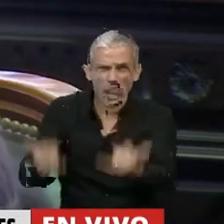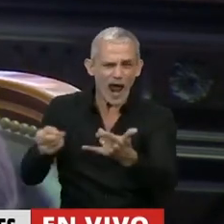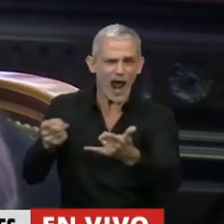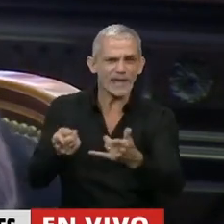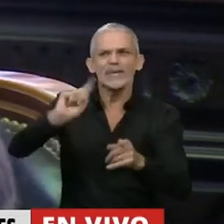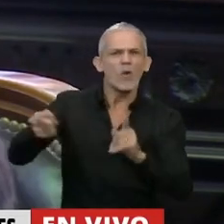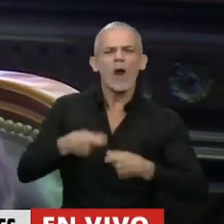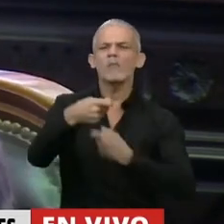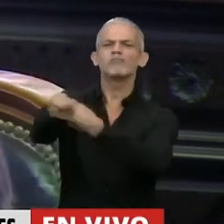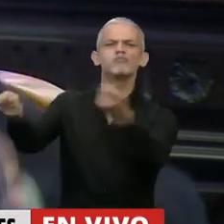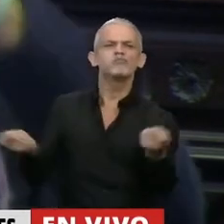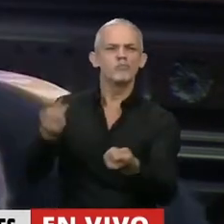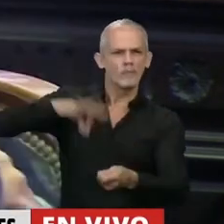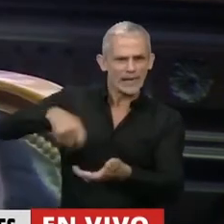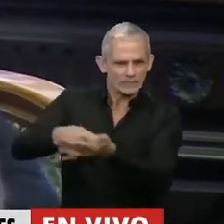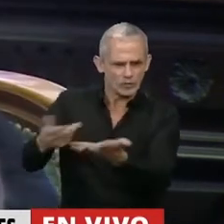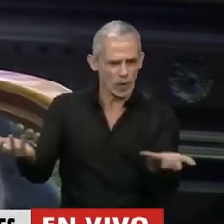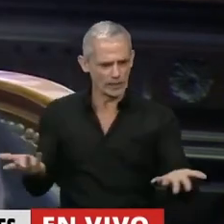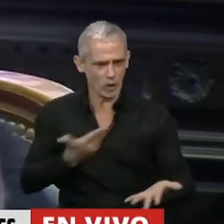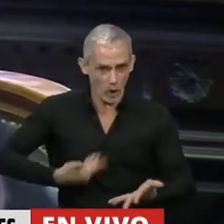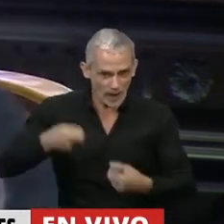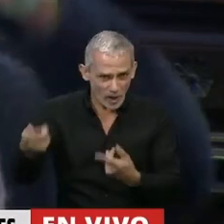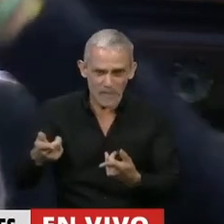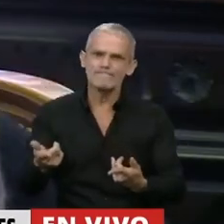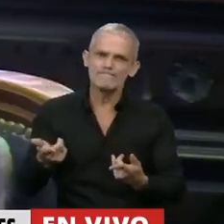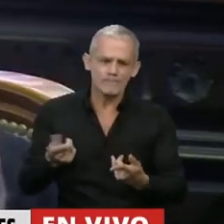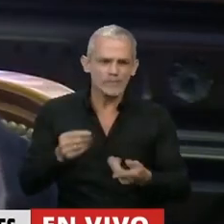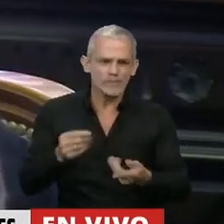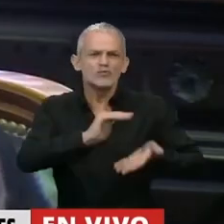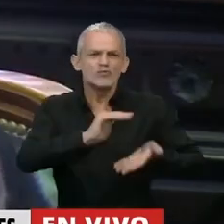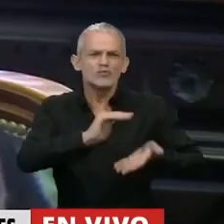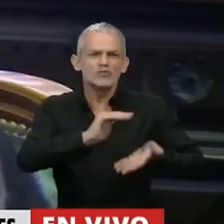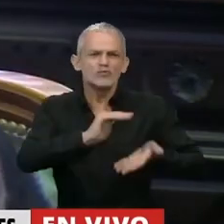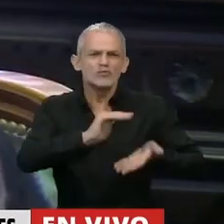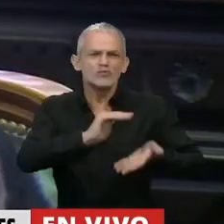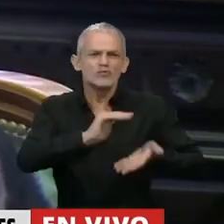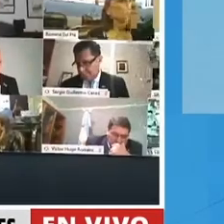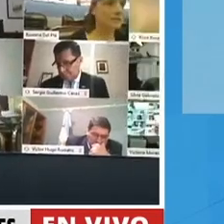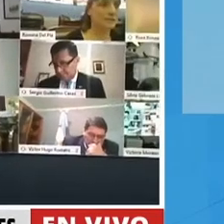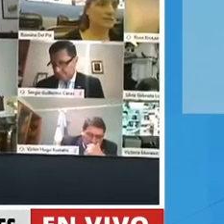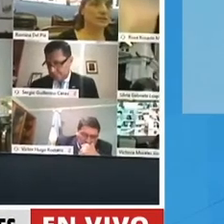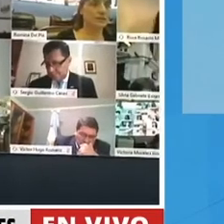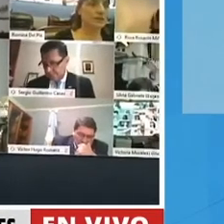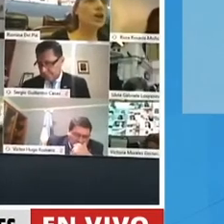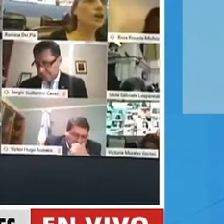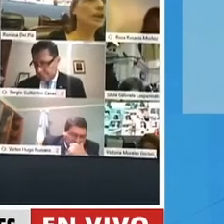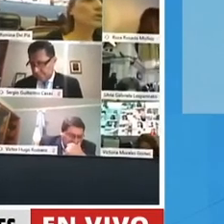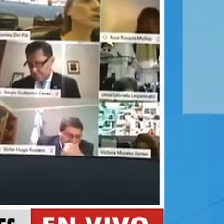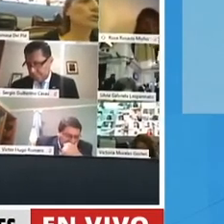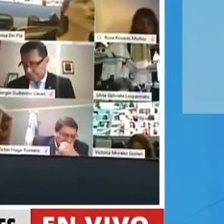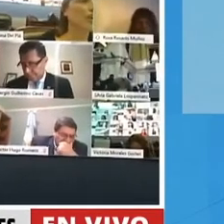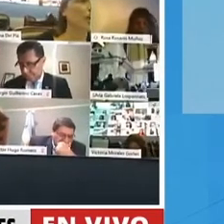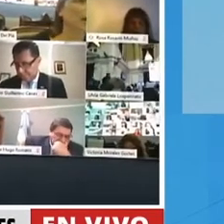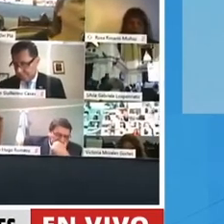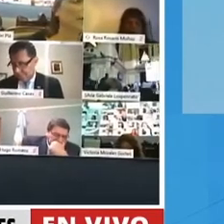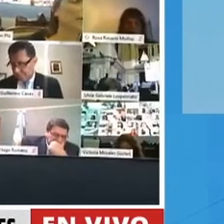y que están utilizando también esos subsidios para fugar los recursos de la ANSES y